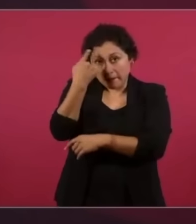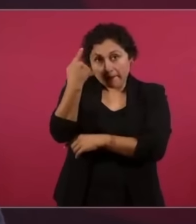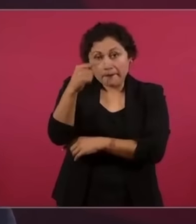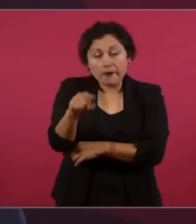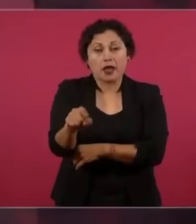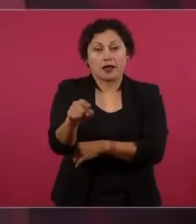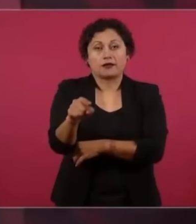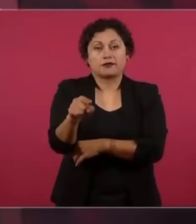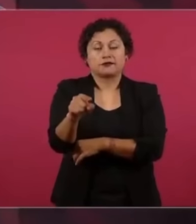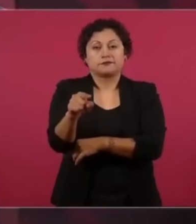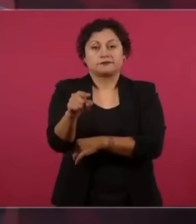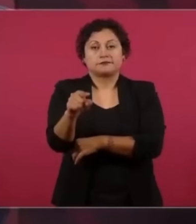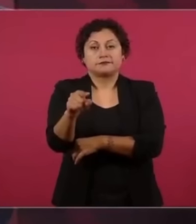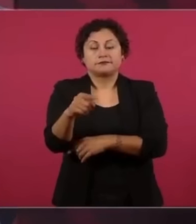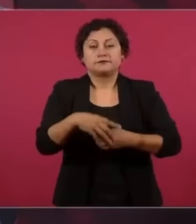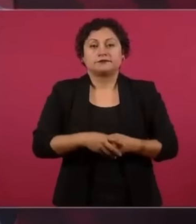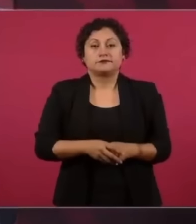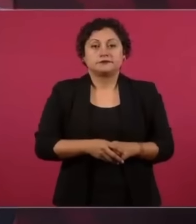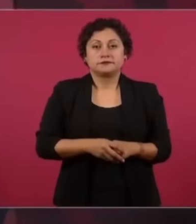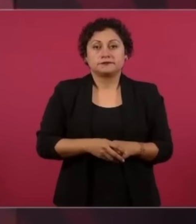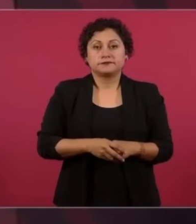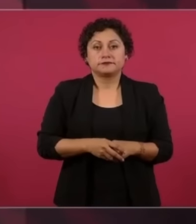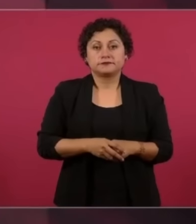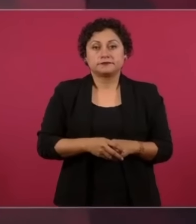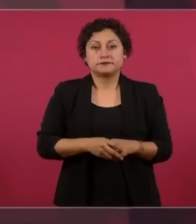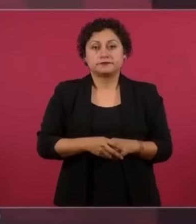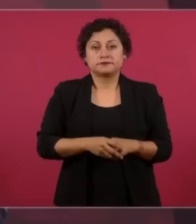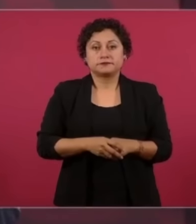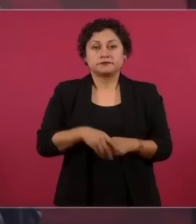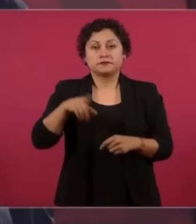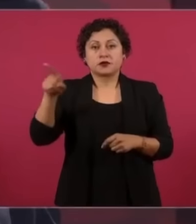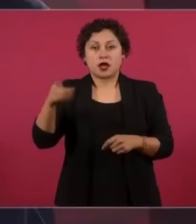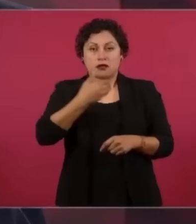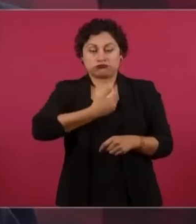al primer ministro de la India,